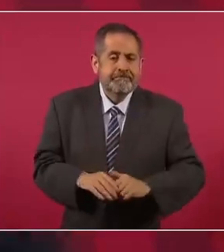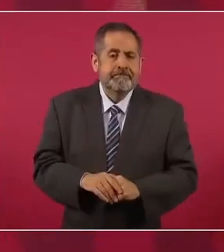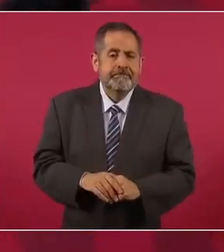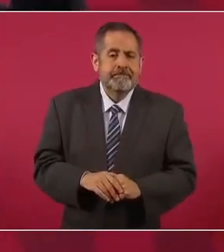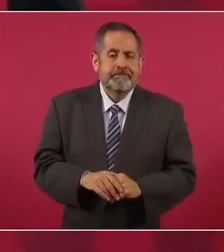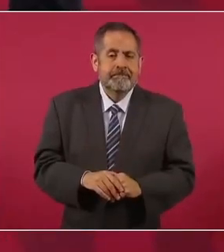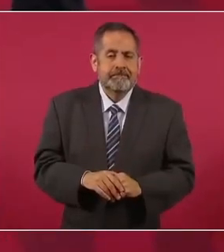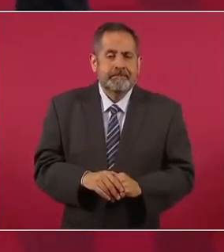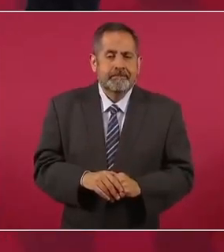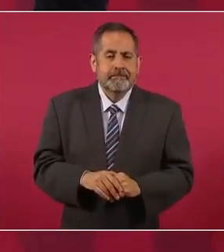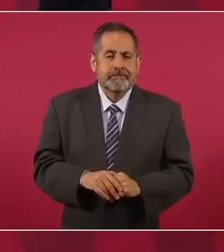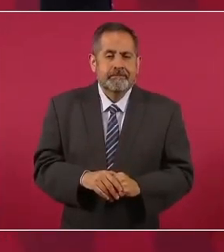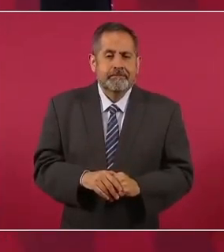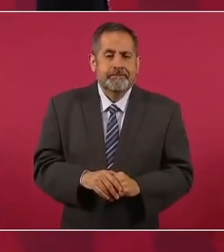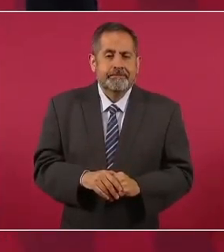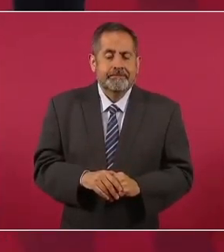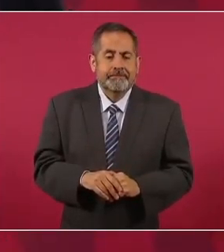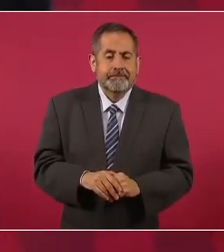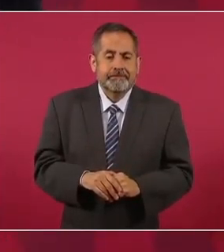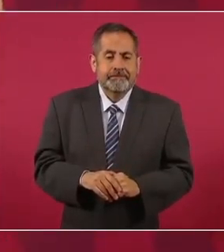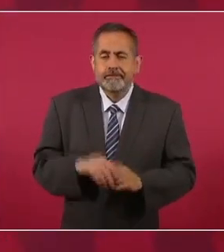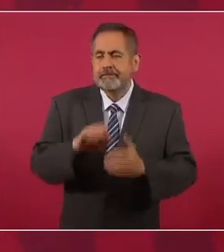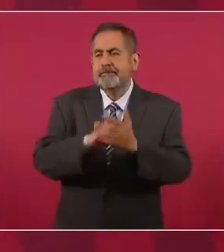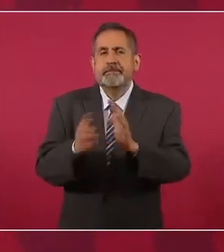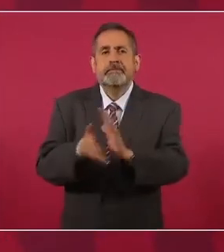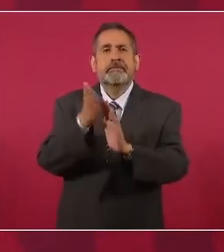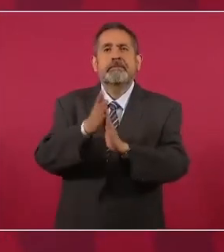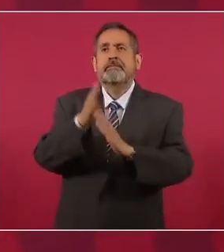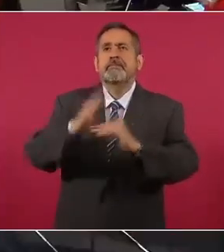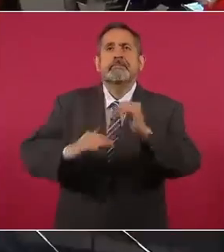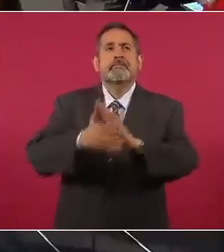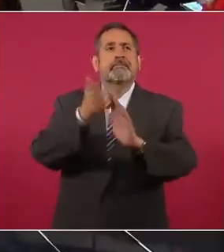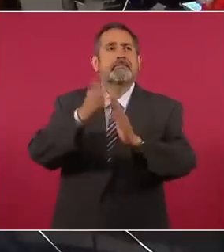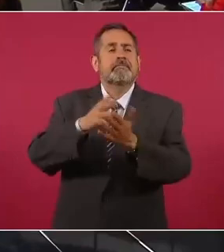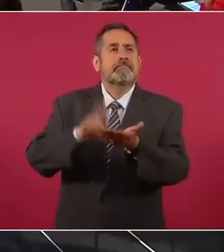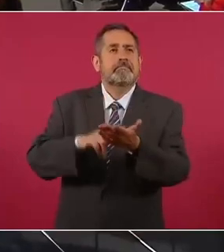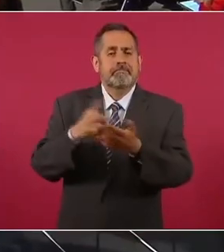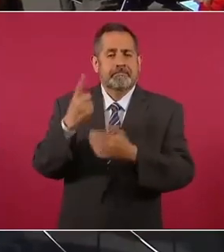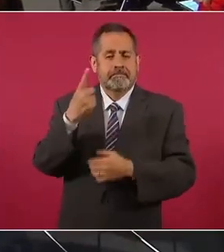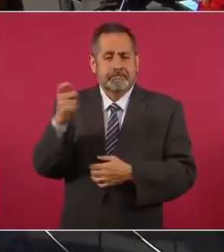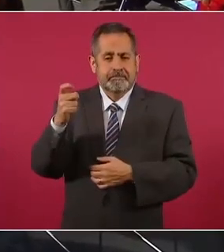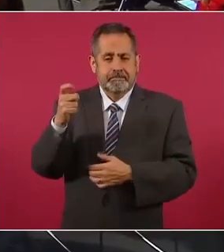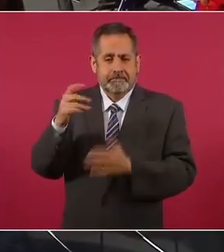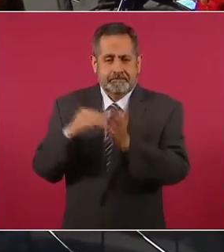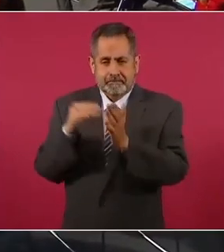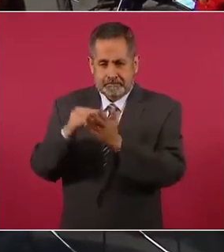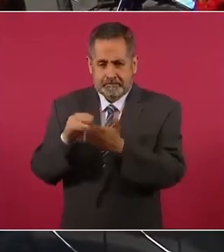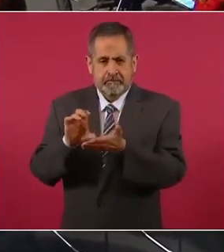una obra que vale de 100 millones en 300,